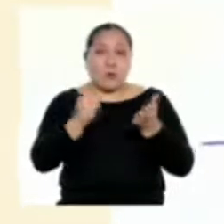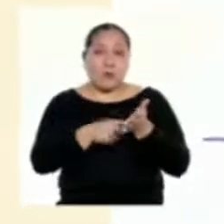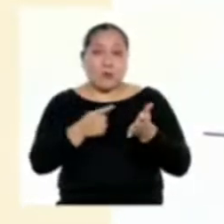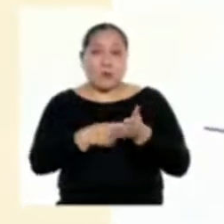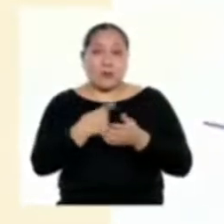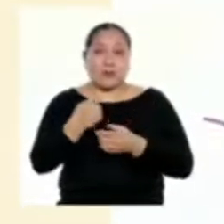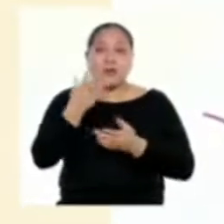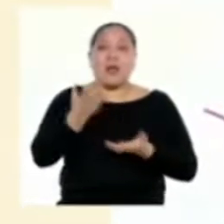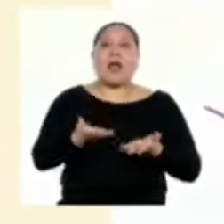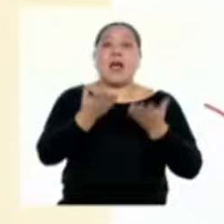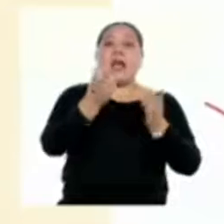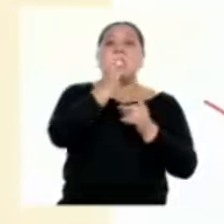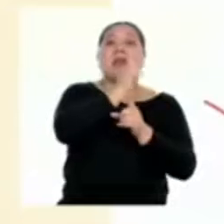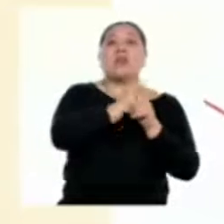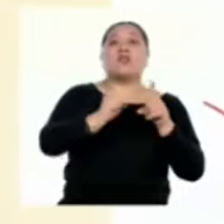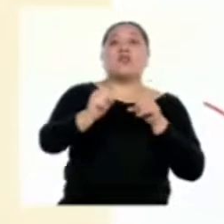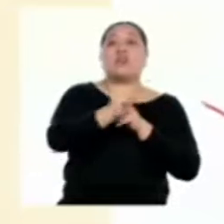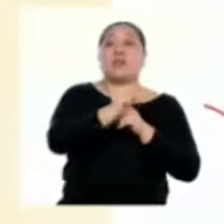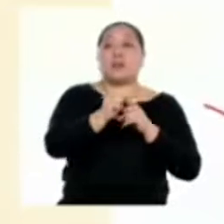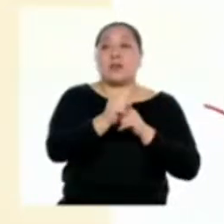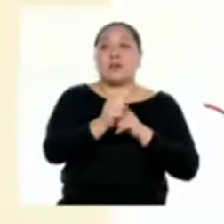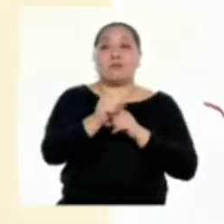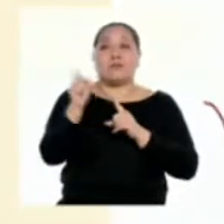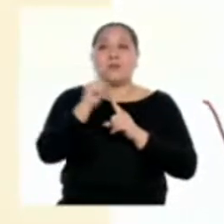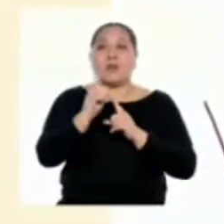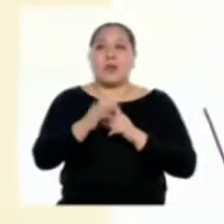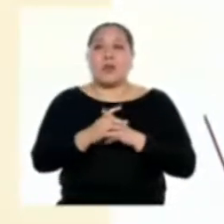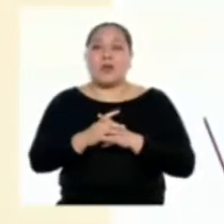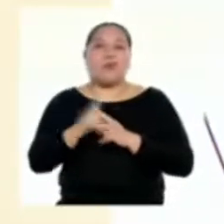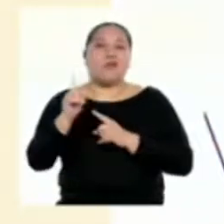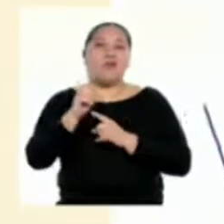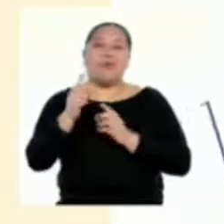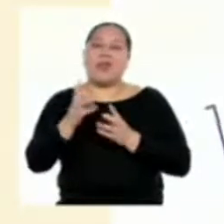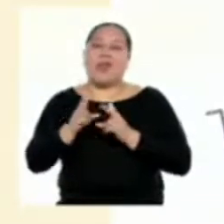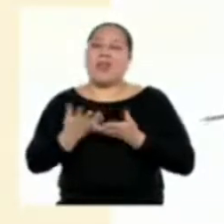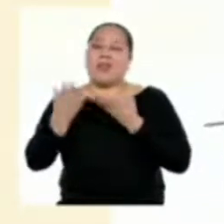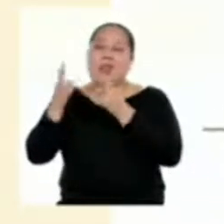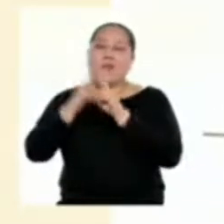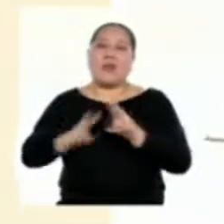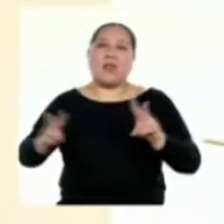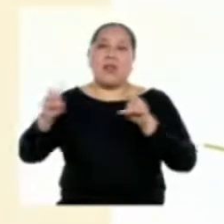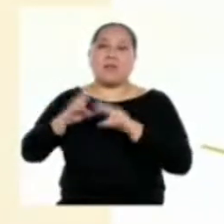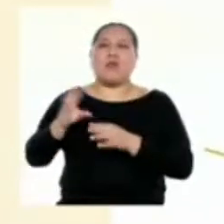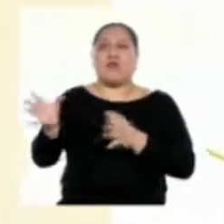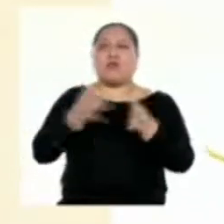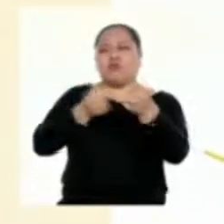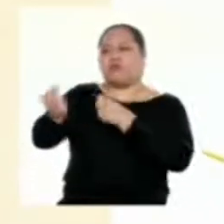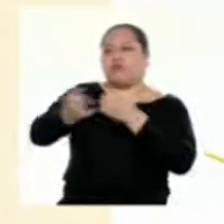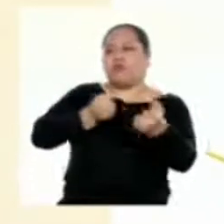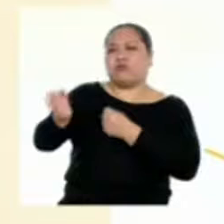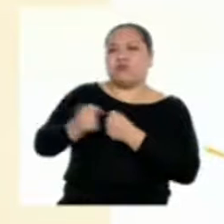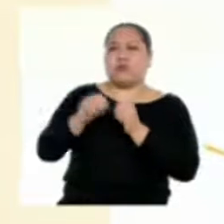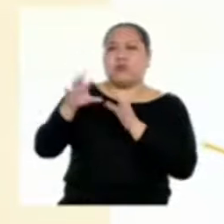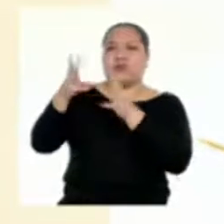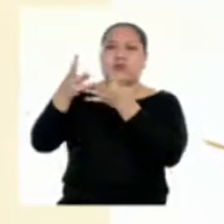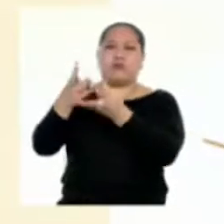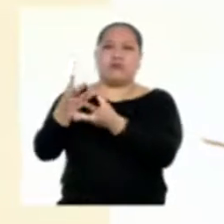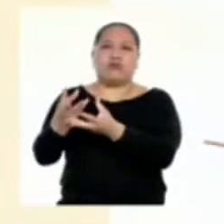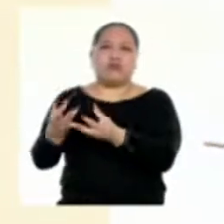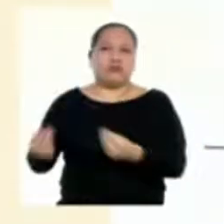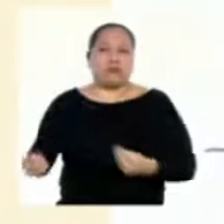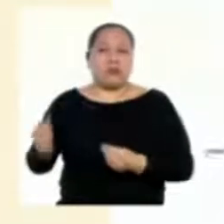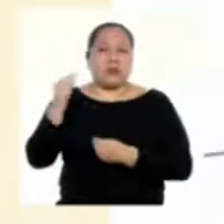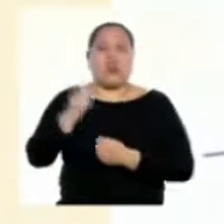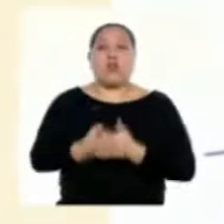a las sociedades a su infravaloración, su uso irracional e insostenible y su consiguiente deterioro. Los bienes y